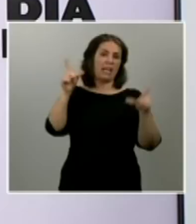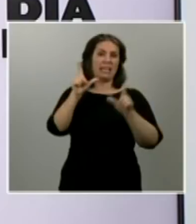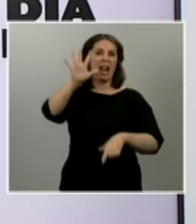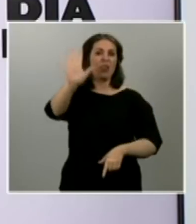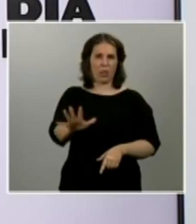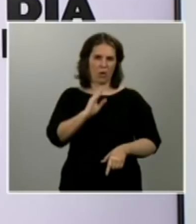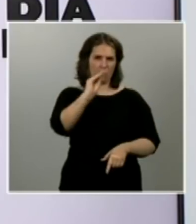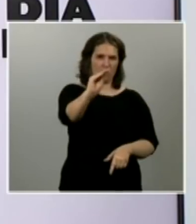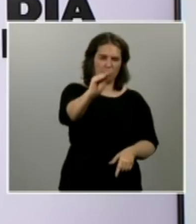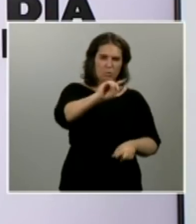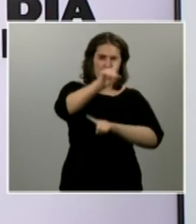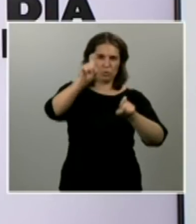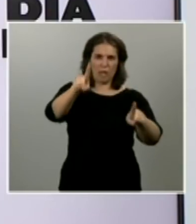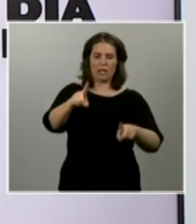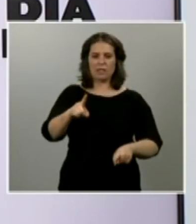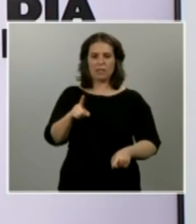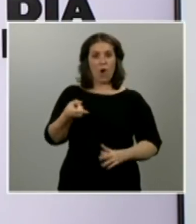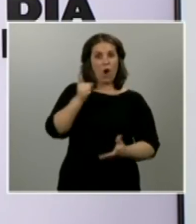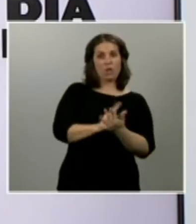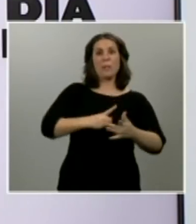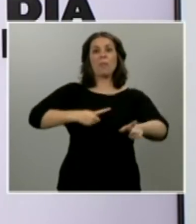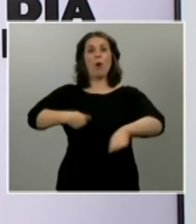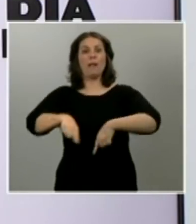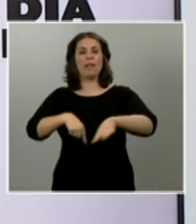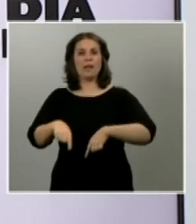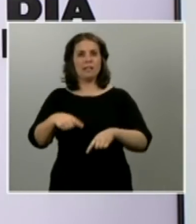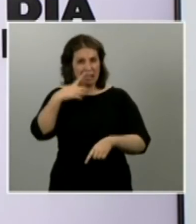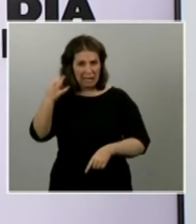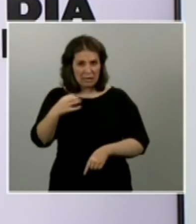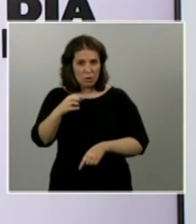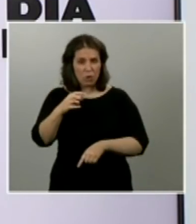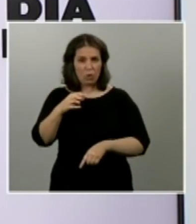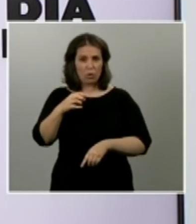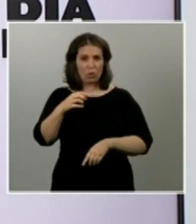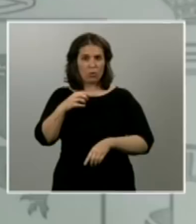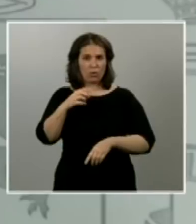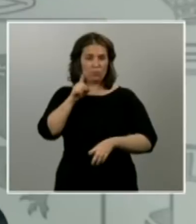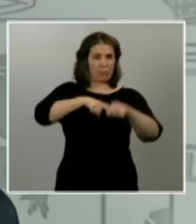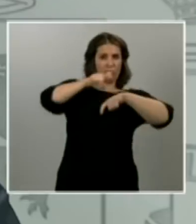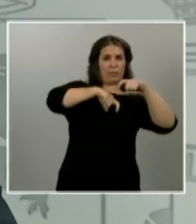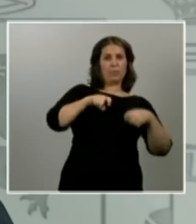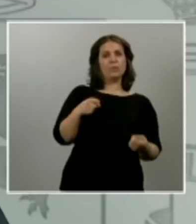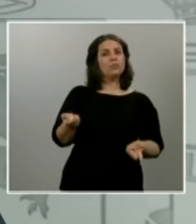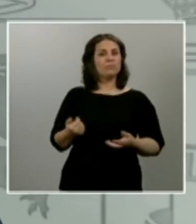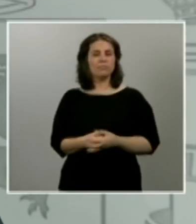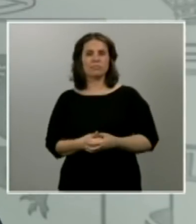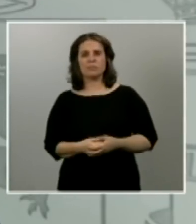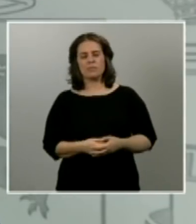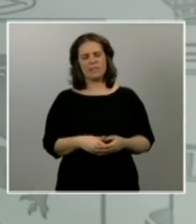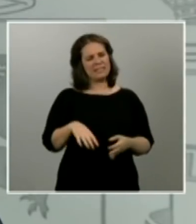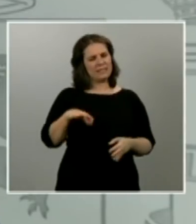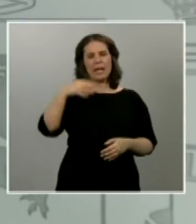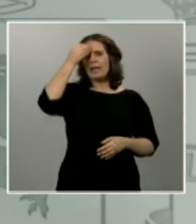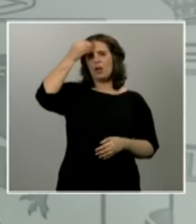esa movilidad supondrá o no un riesgo de retroceder en los avances de la cuarentena yo creo que es muy importante también que todos